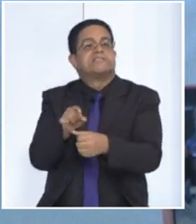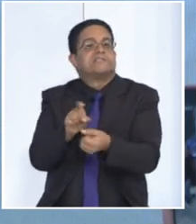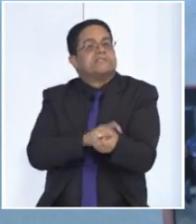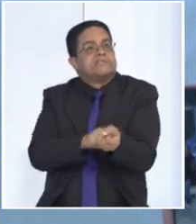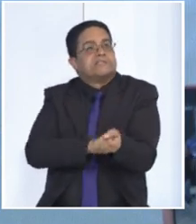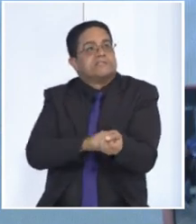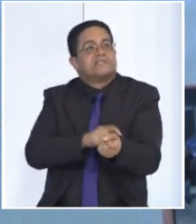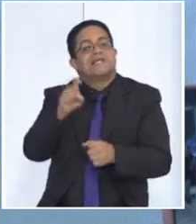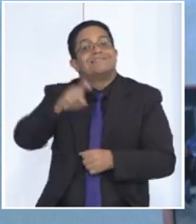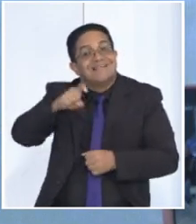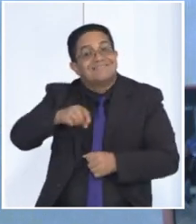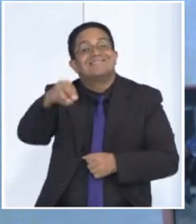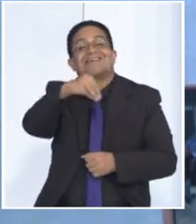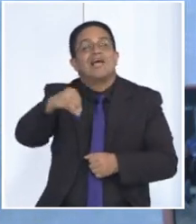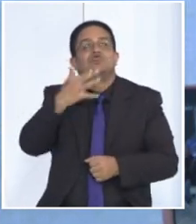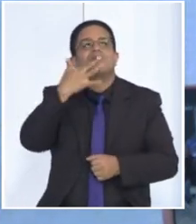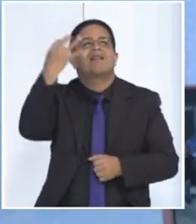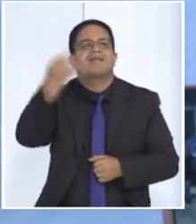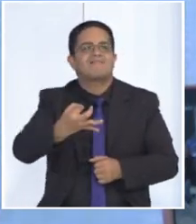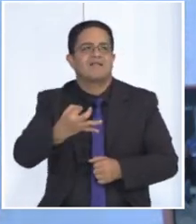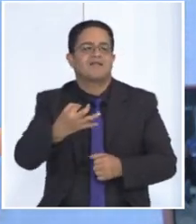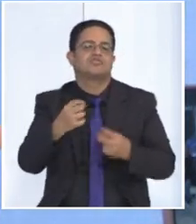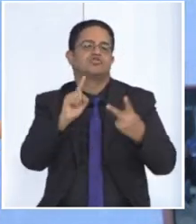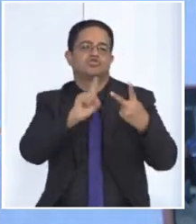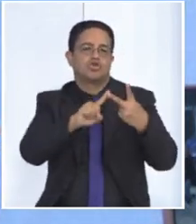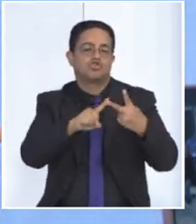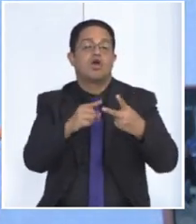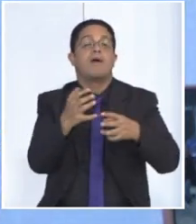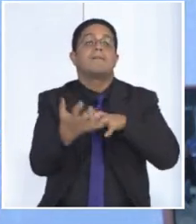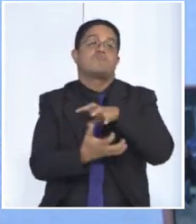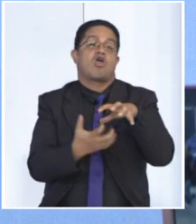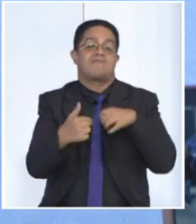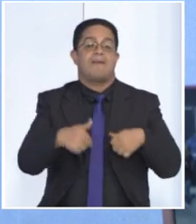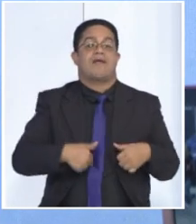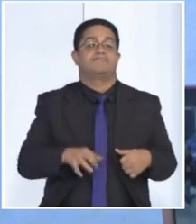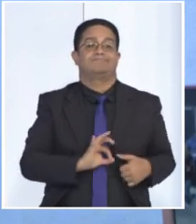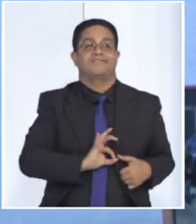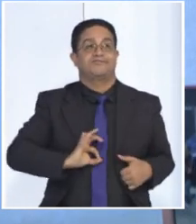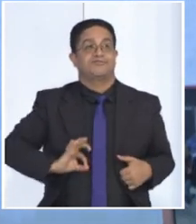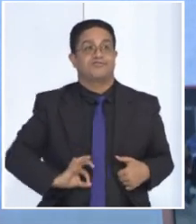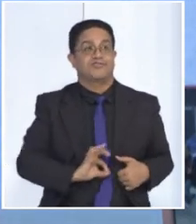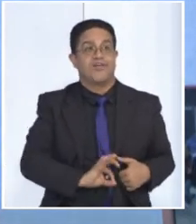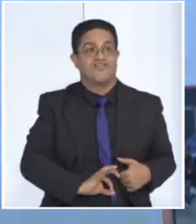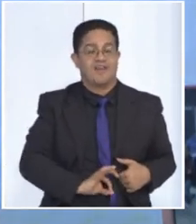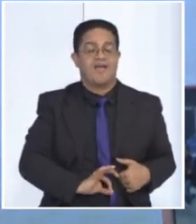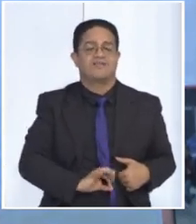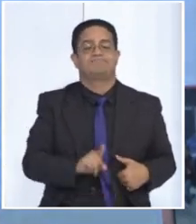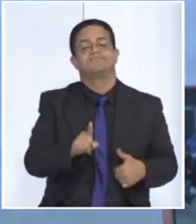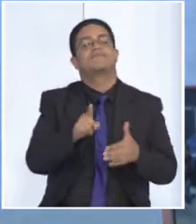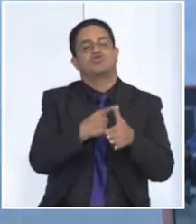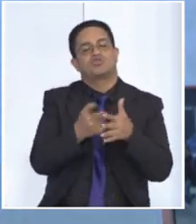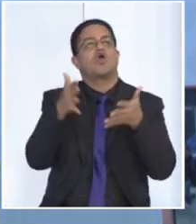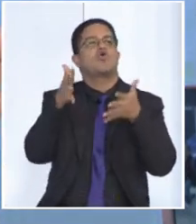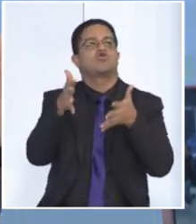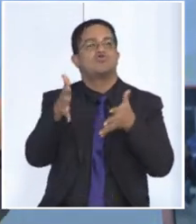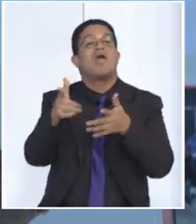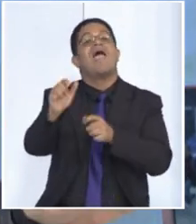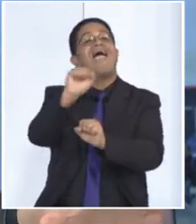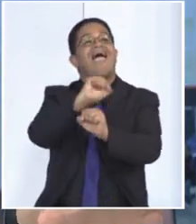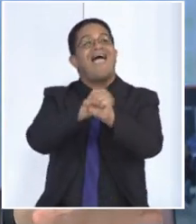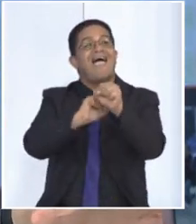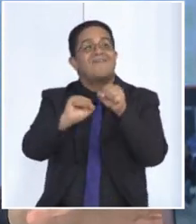la cantidad de azúcar que probablemente requiere. Dos, hay problemas inflamatorios intestinales importantes. De hecho, una de las recomendaciones es que no usemos